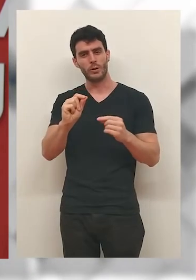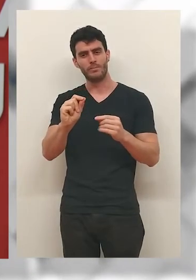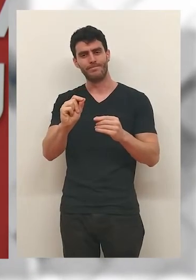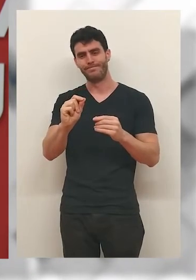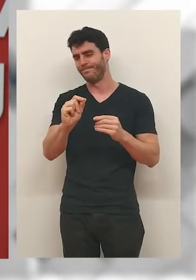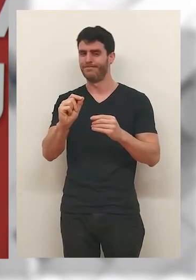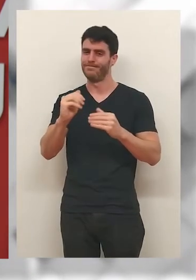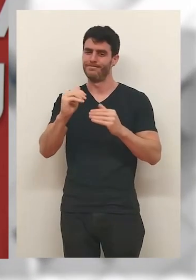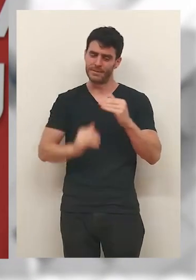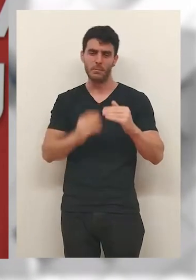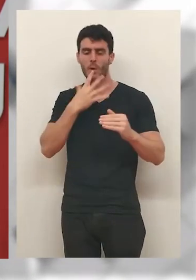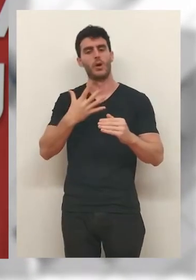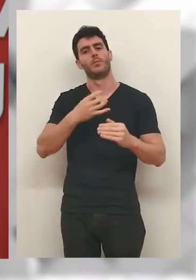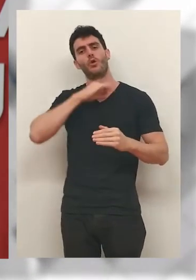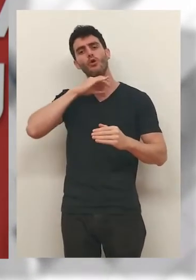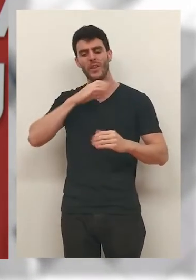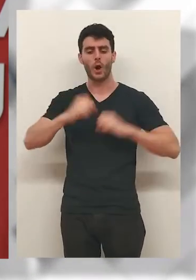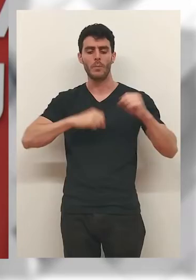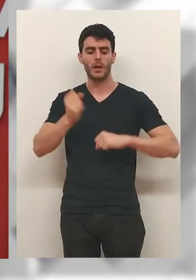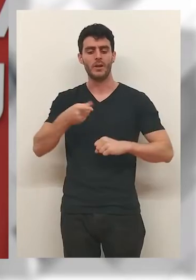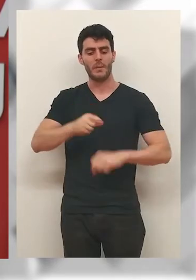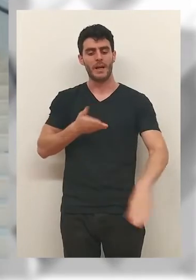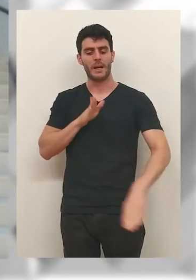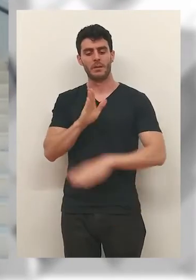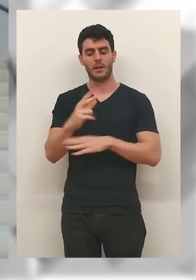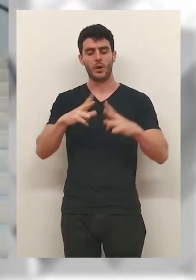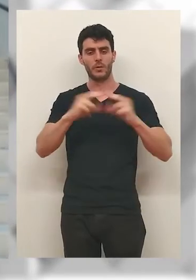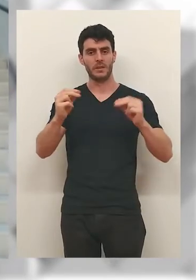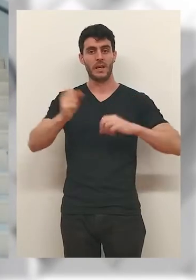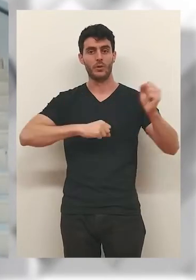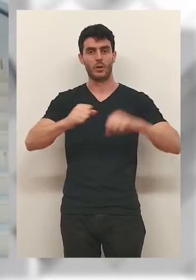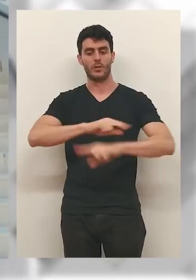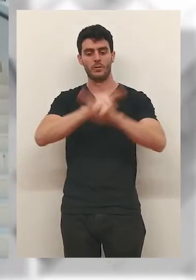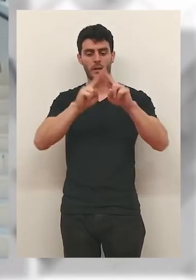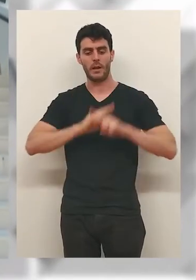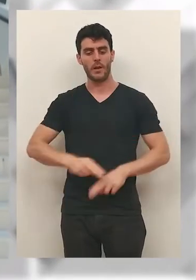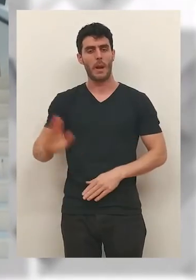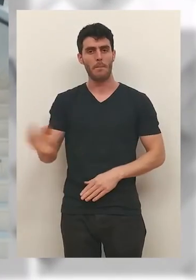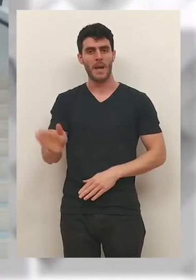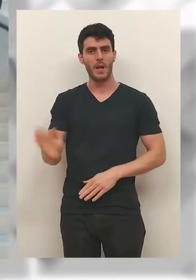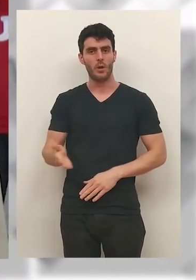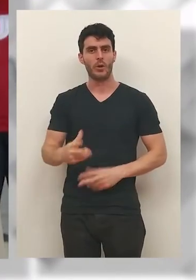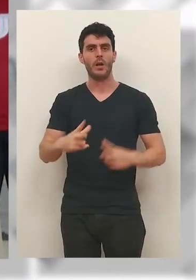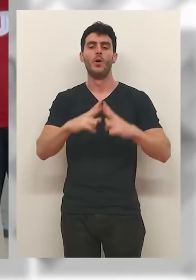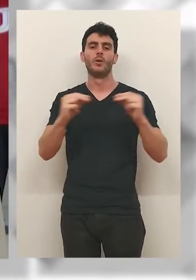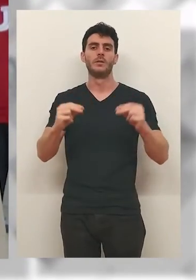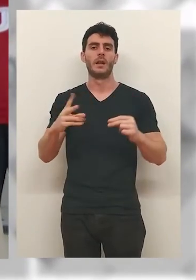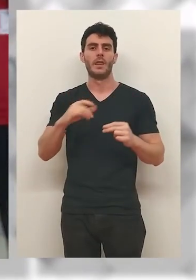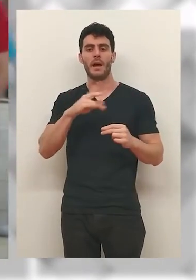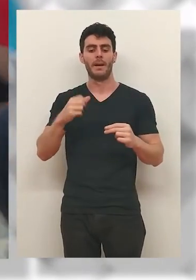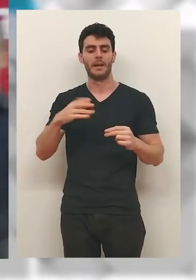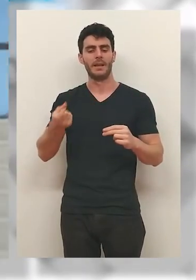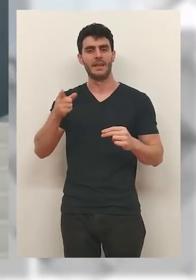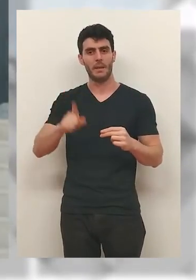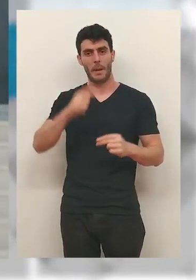que no cayeron a mi favor, así que, pero bien, contenta con la competición. También tuvo representación la universidad en el torneo internacional de pelota